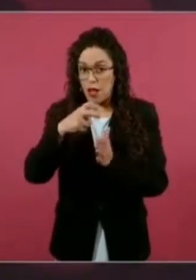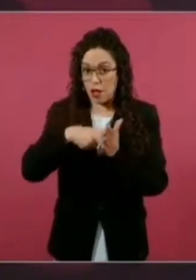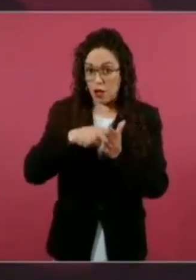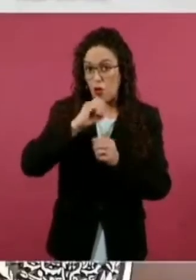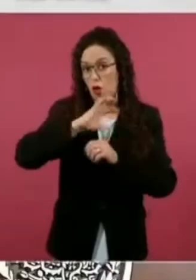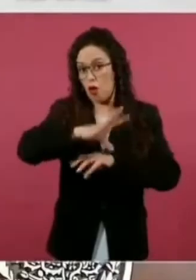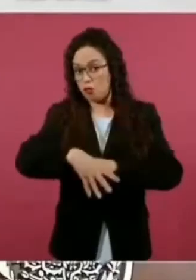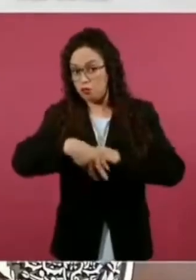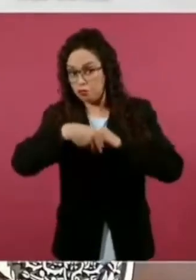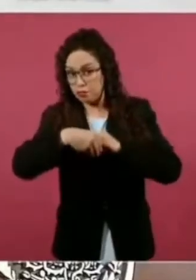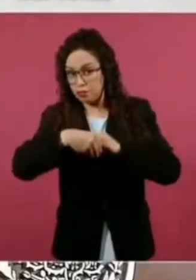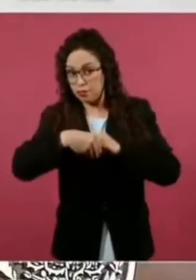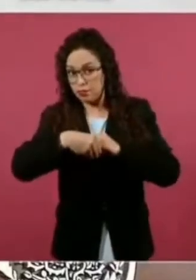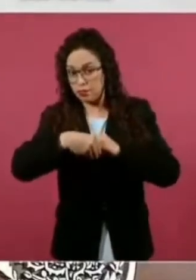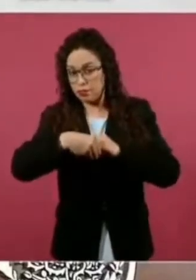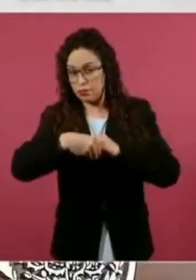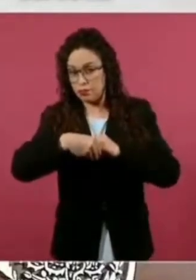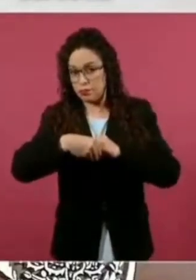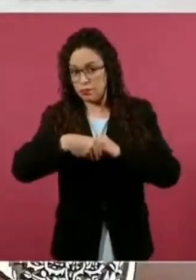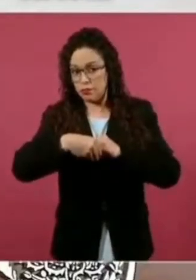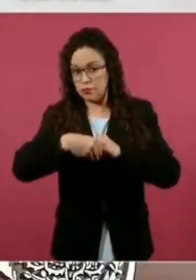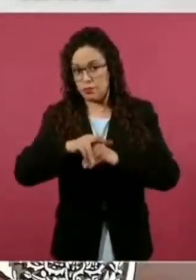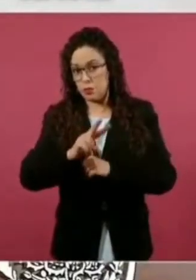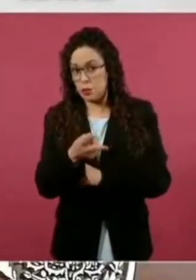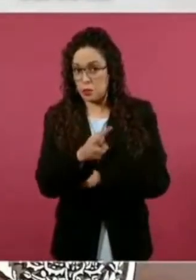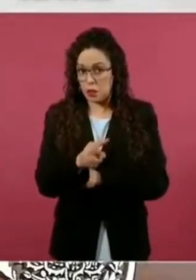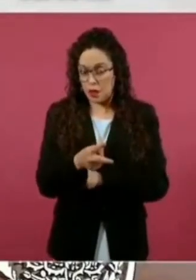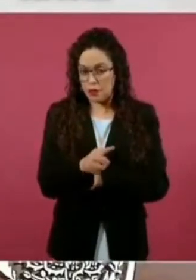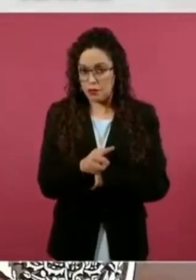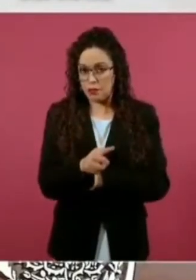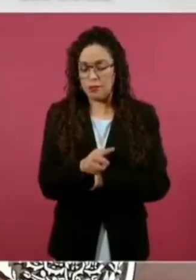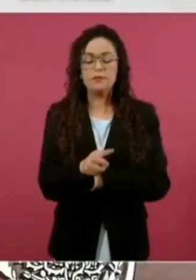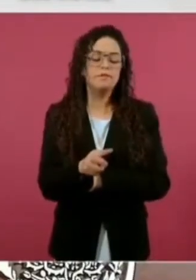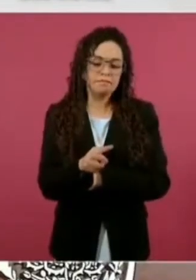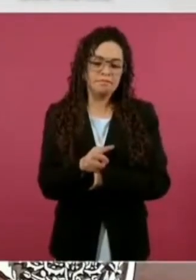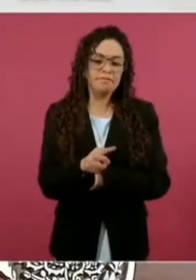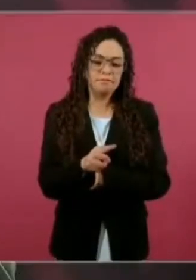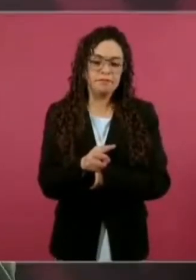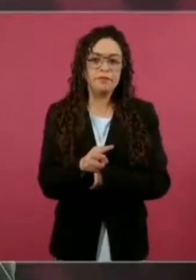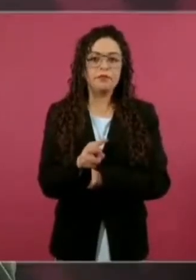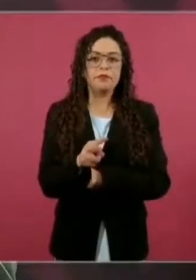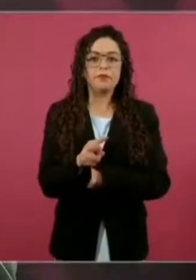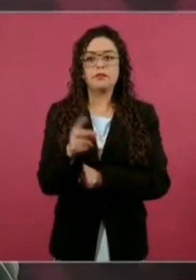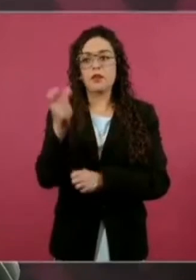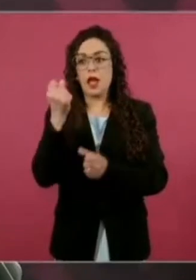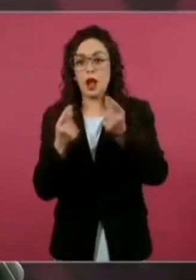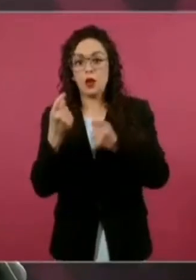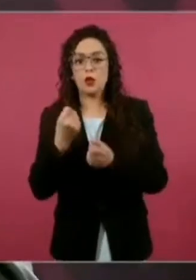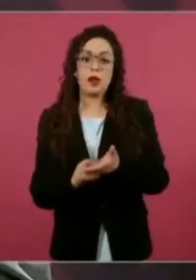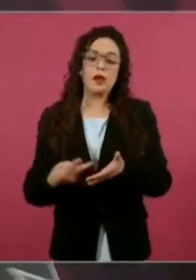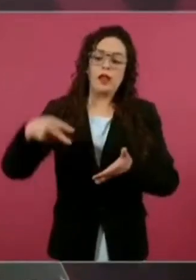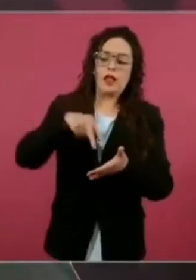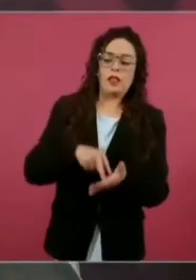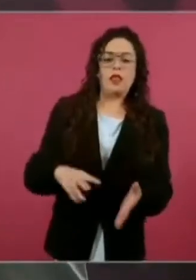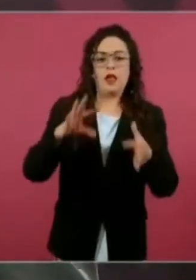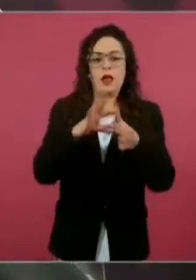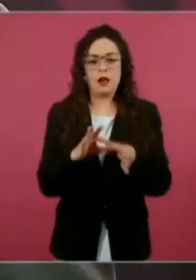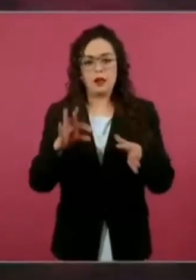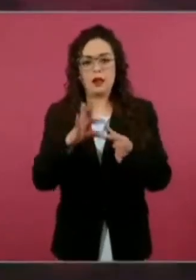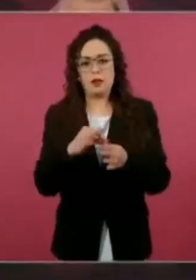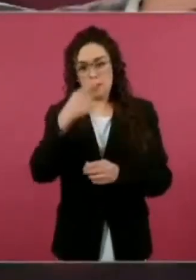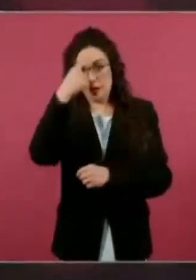unos a favor, en este caso casi todos,